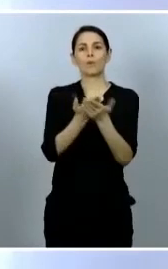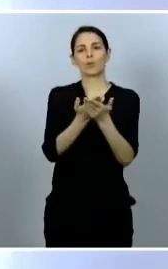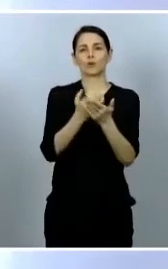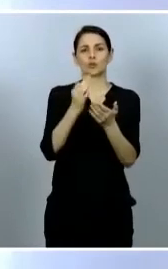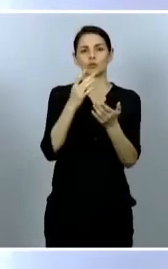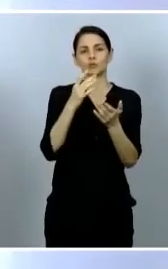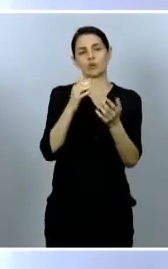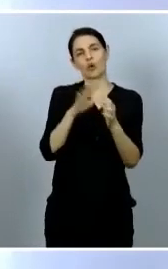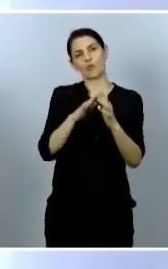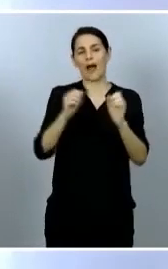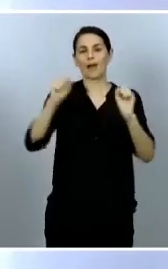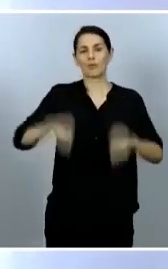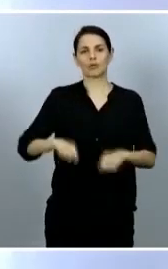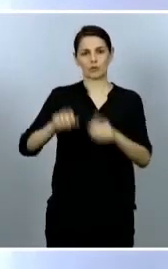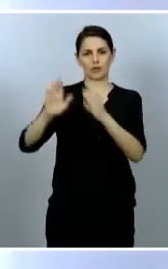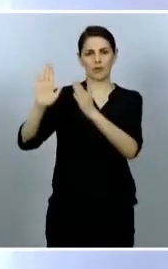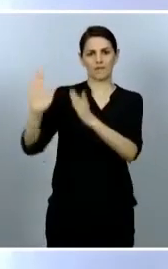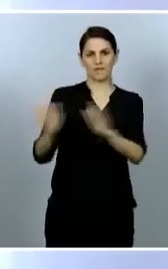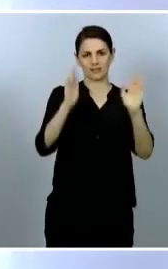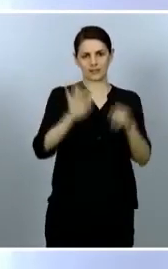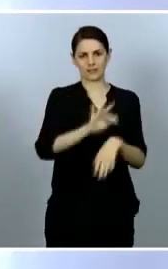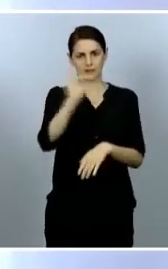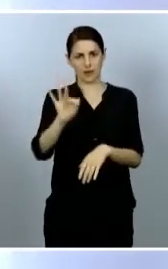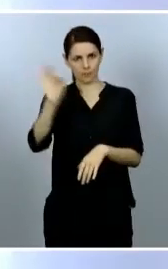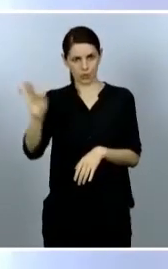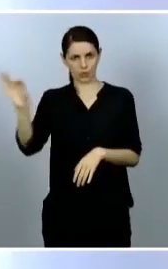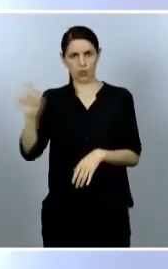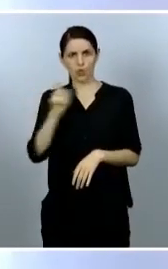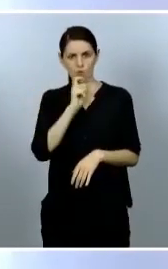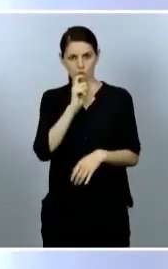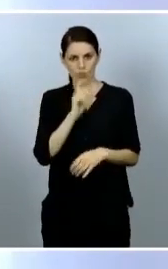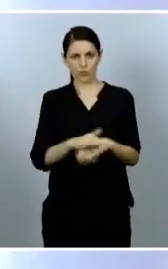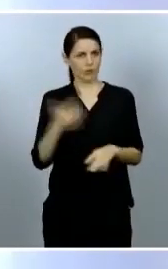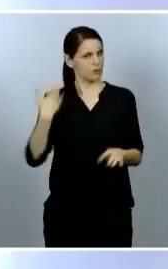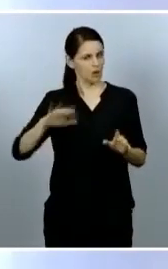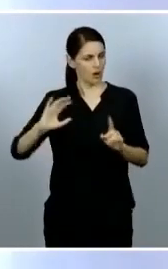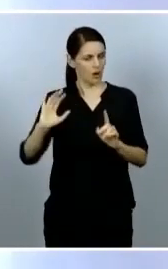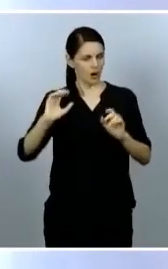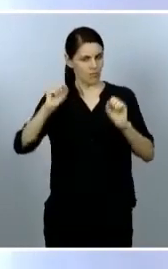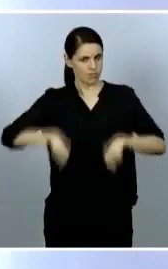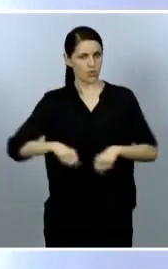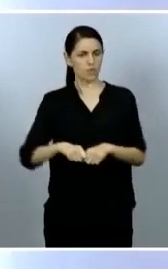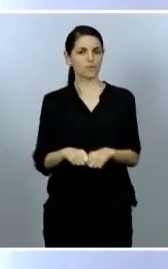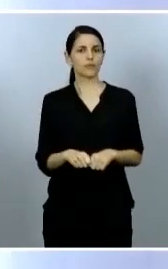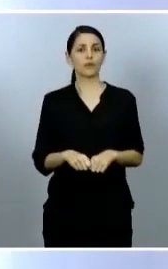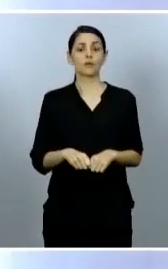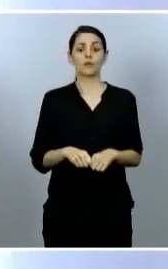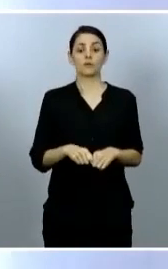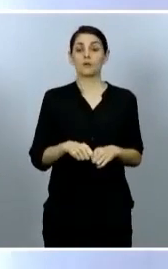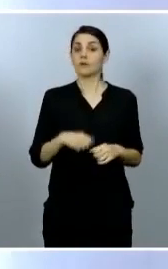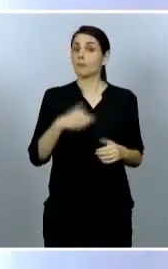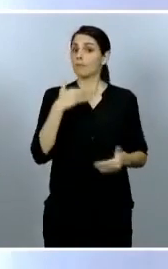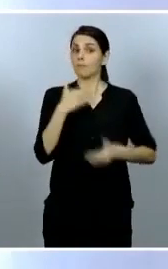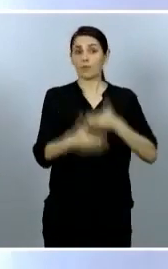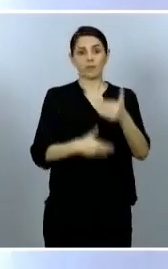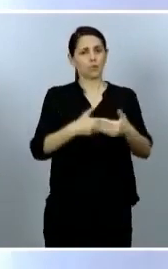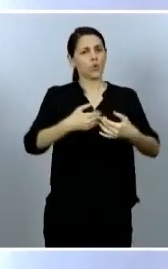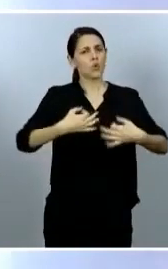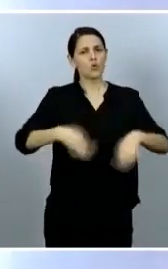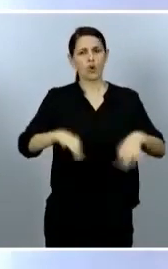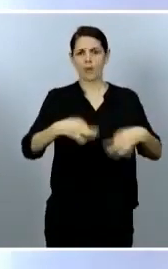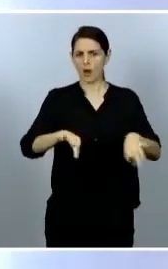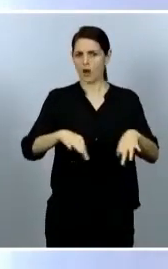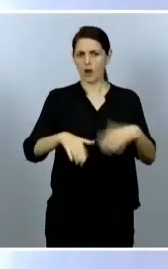que hemos alcanzado después del procedimiento ordinario de propuestas de las comunidades